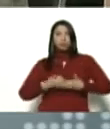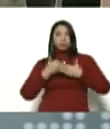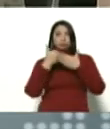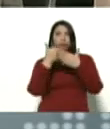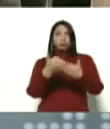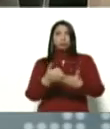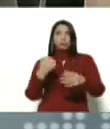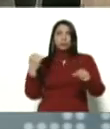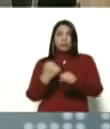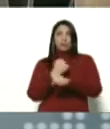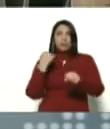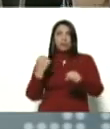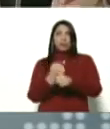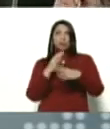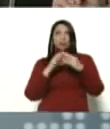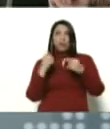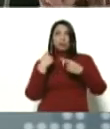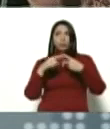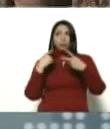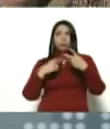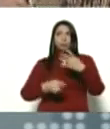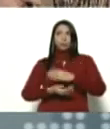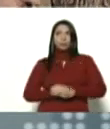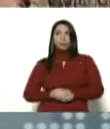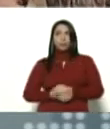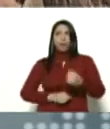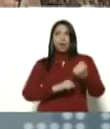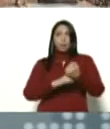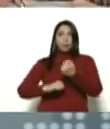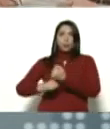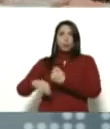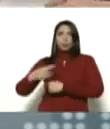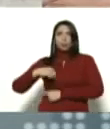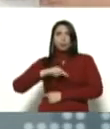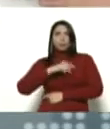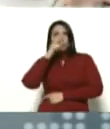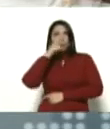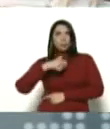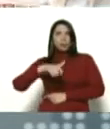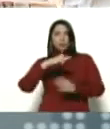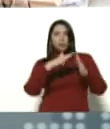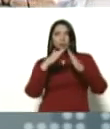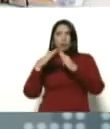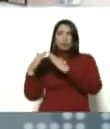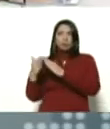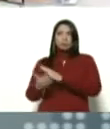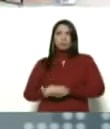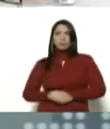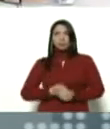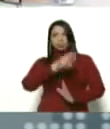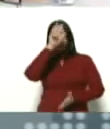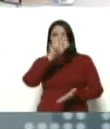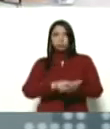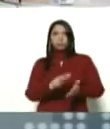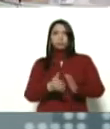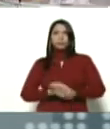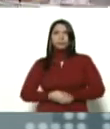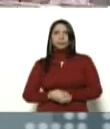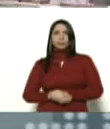trabajando en todas las direcciones para apoyar a nuestro pueblo en su vivienda en su hábitat aprobado